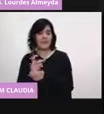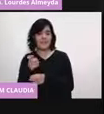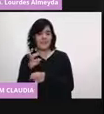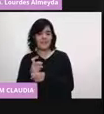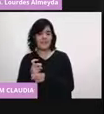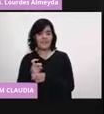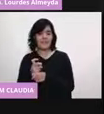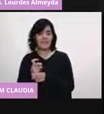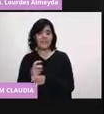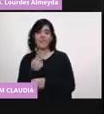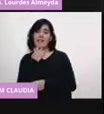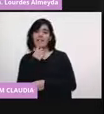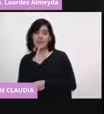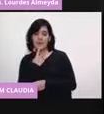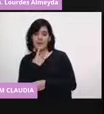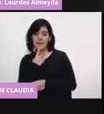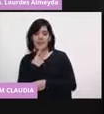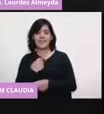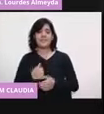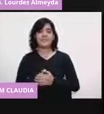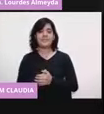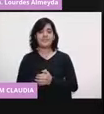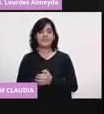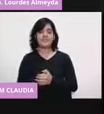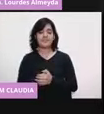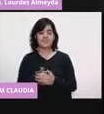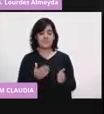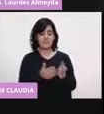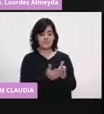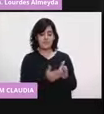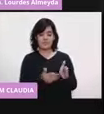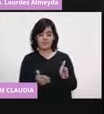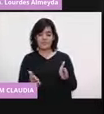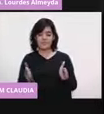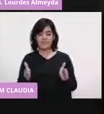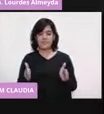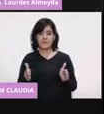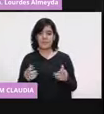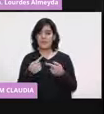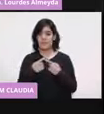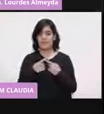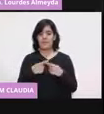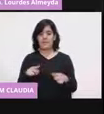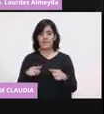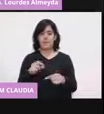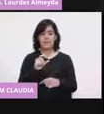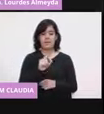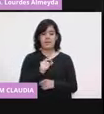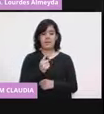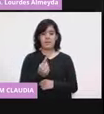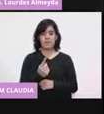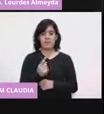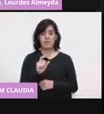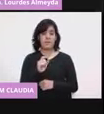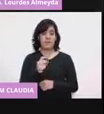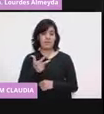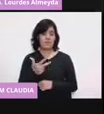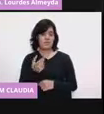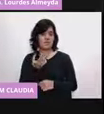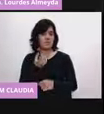de la franja roja. Y su intervalo es diferente, es de 21 a 28 días,